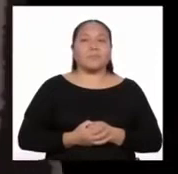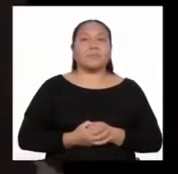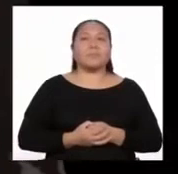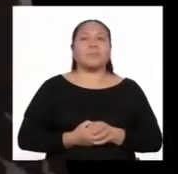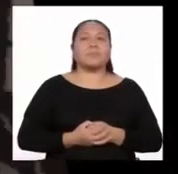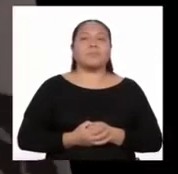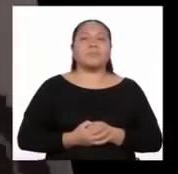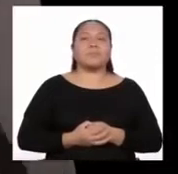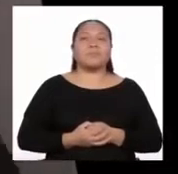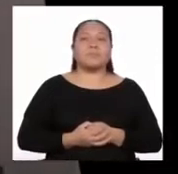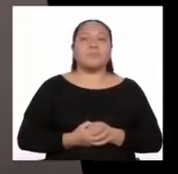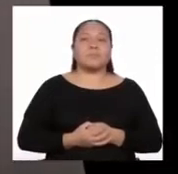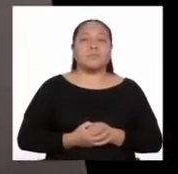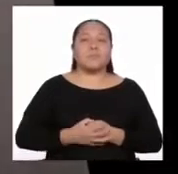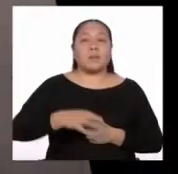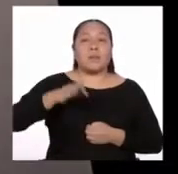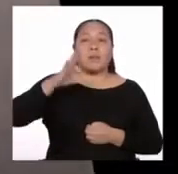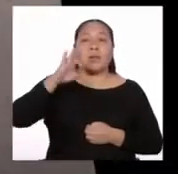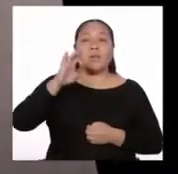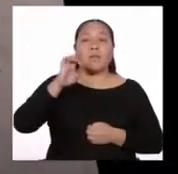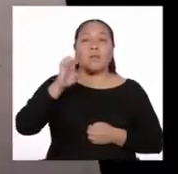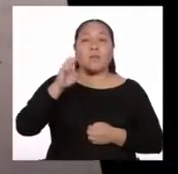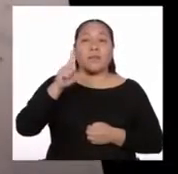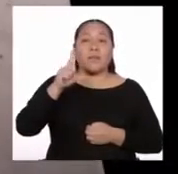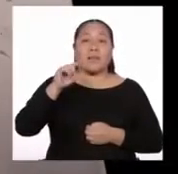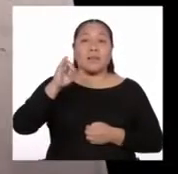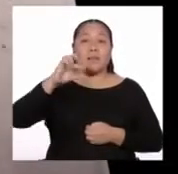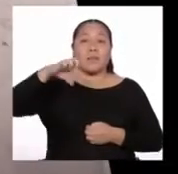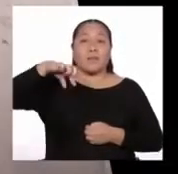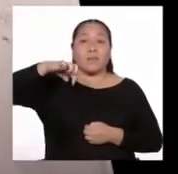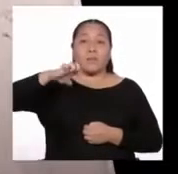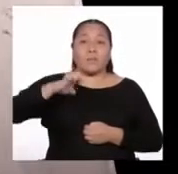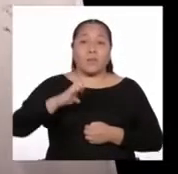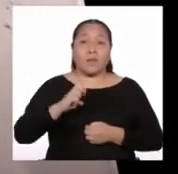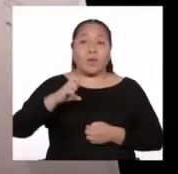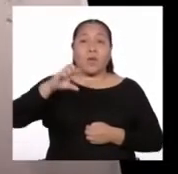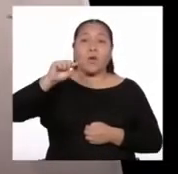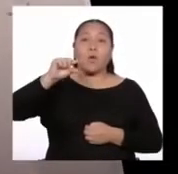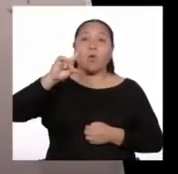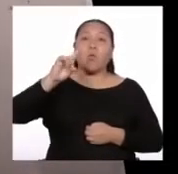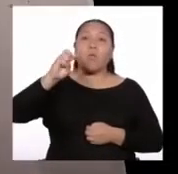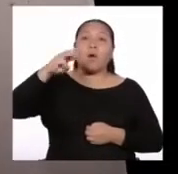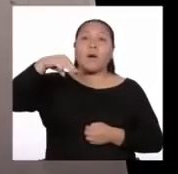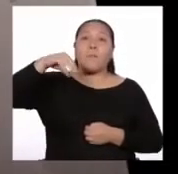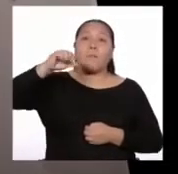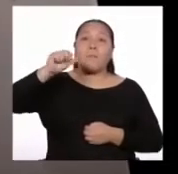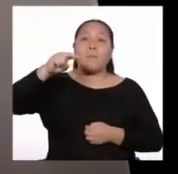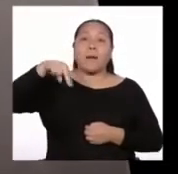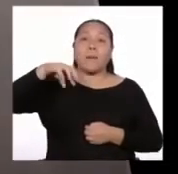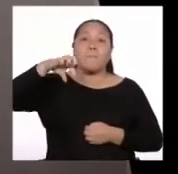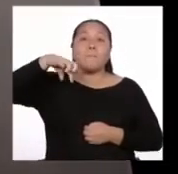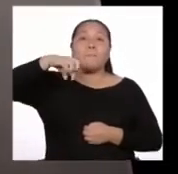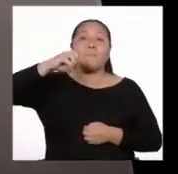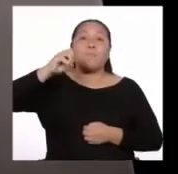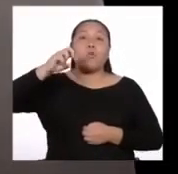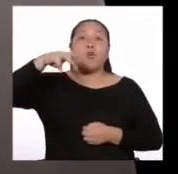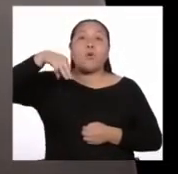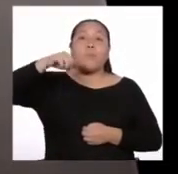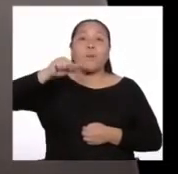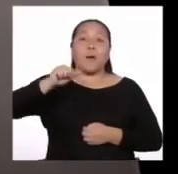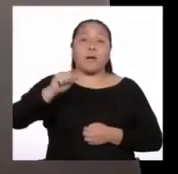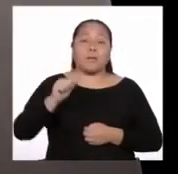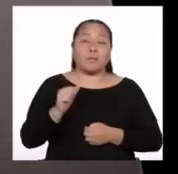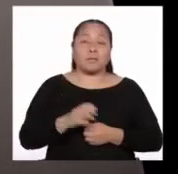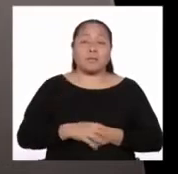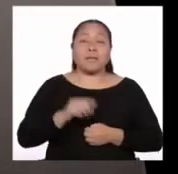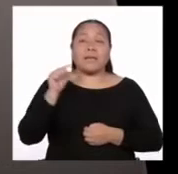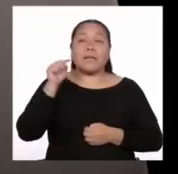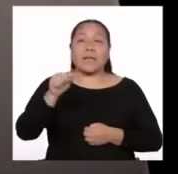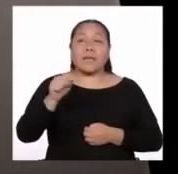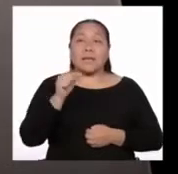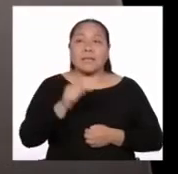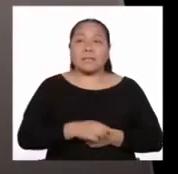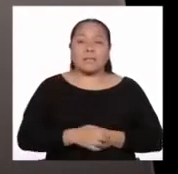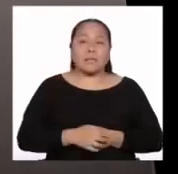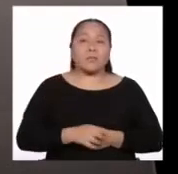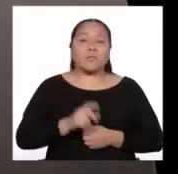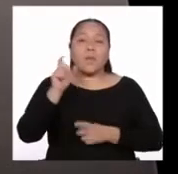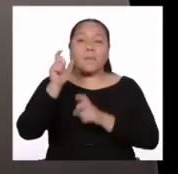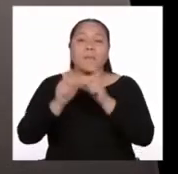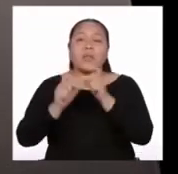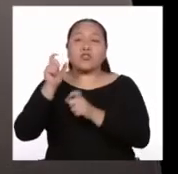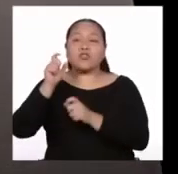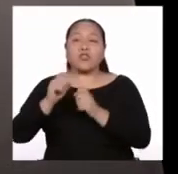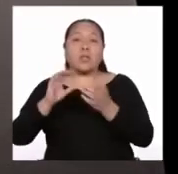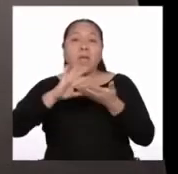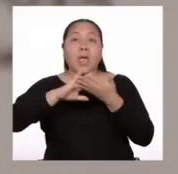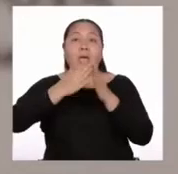Felipe Guamampoma de Ayala Lo que sabemos es que se trata de un indígena,